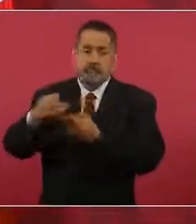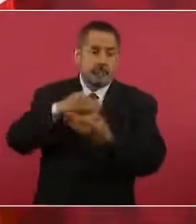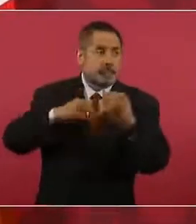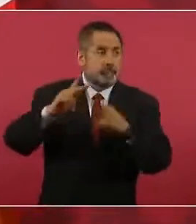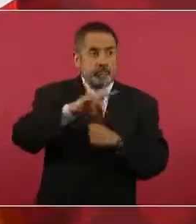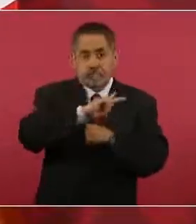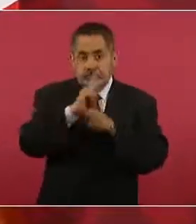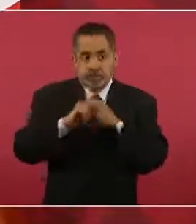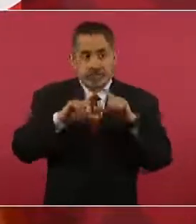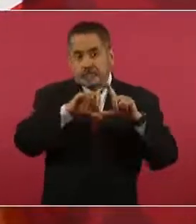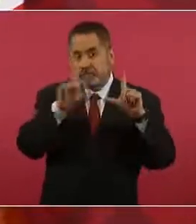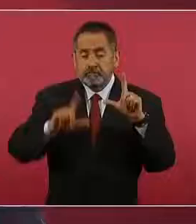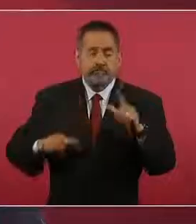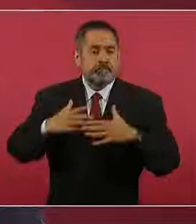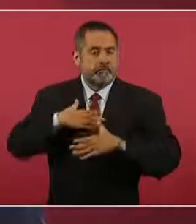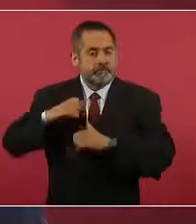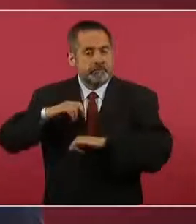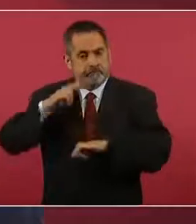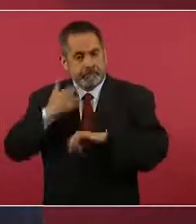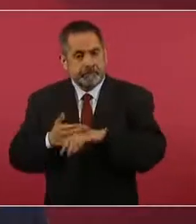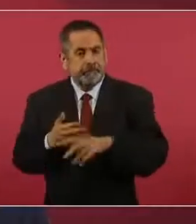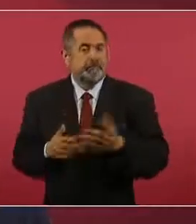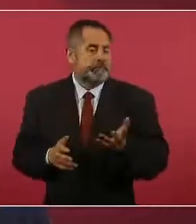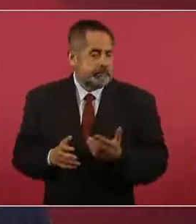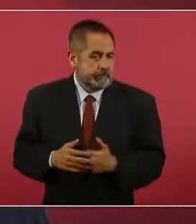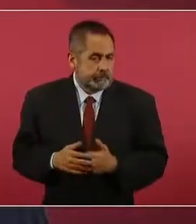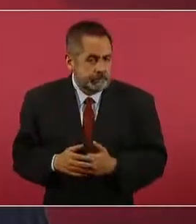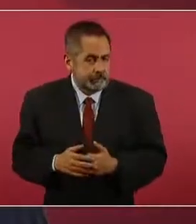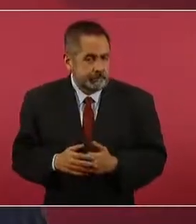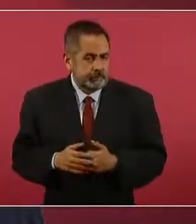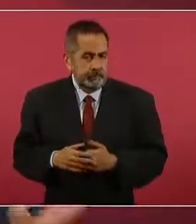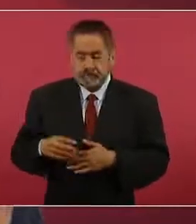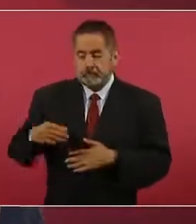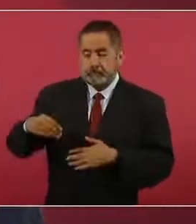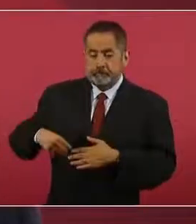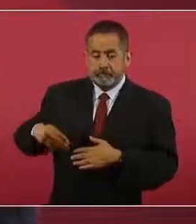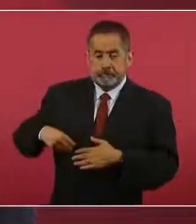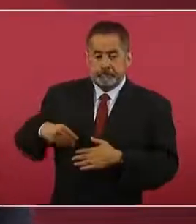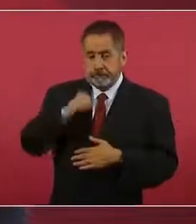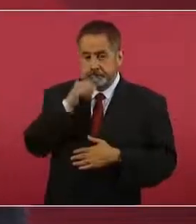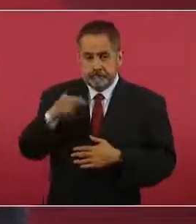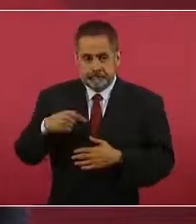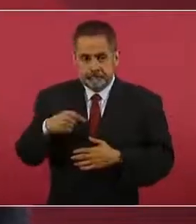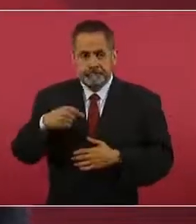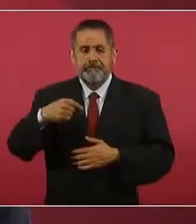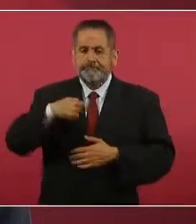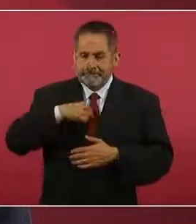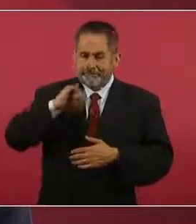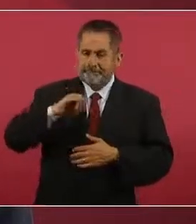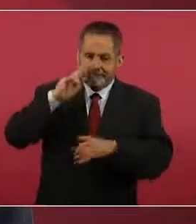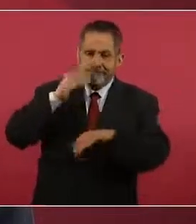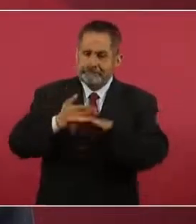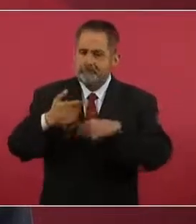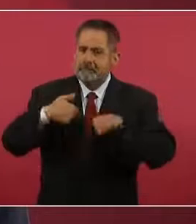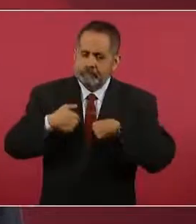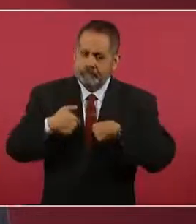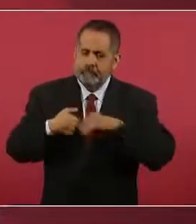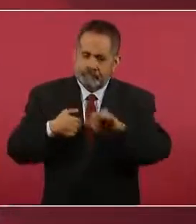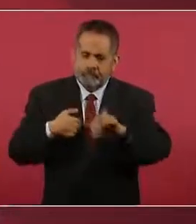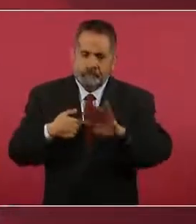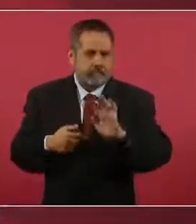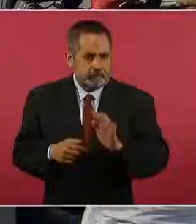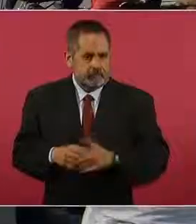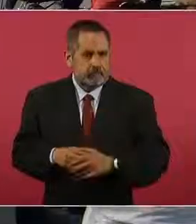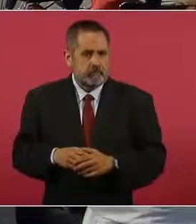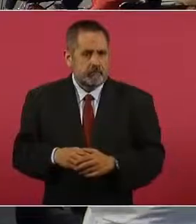si no soy culpable, sí soy responsable. Entonces,